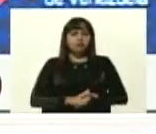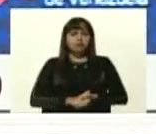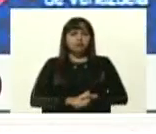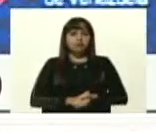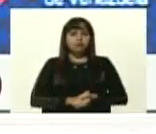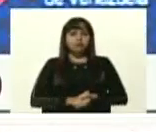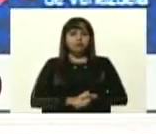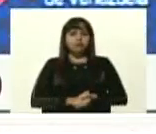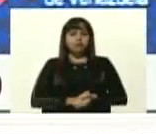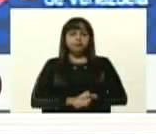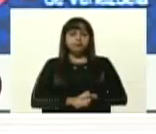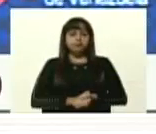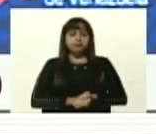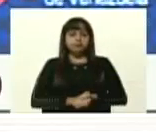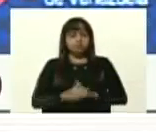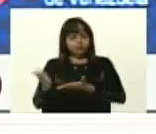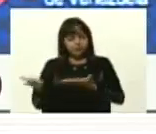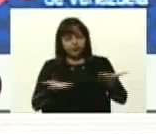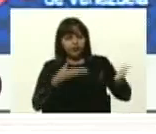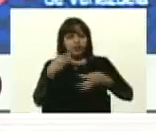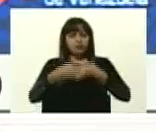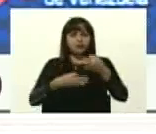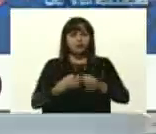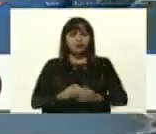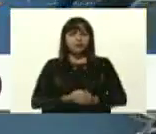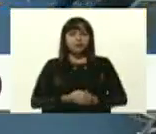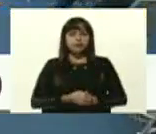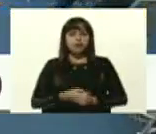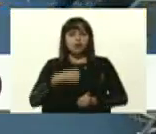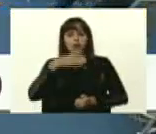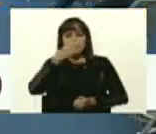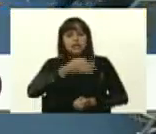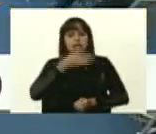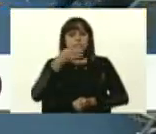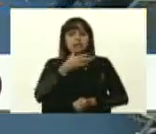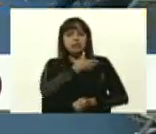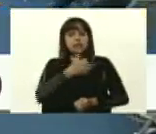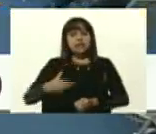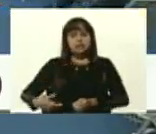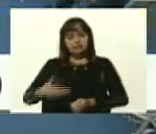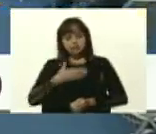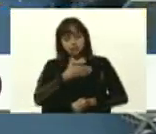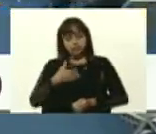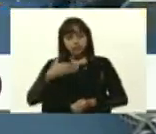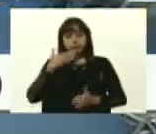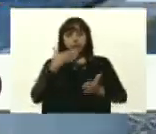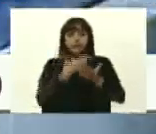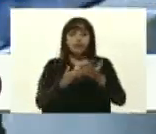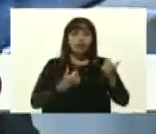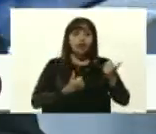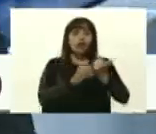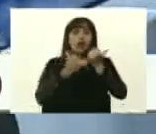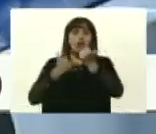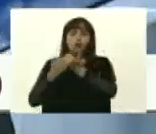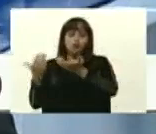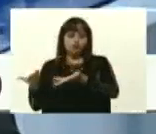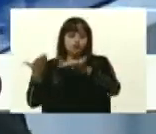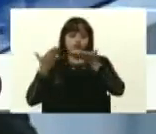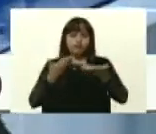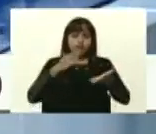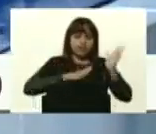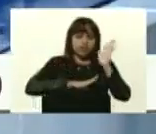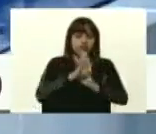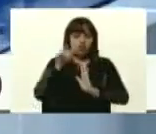Adelante, Ana Cáceres, por favor. Bueno, buenas tardes, presidente. Quiero agradecer el apoyo que recibimos para el